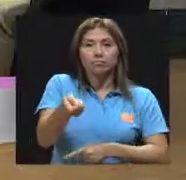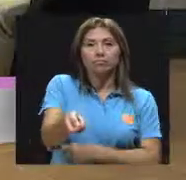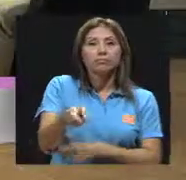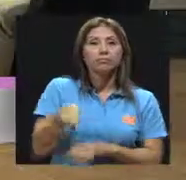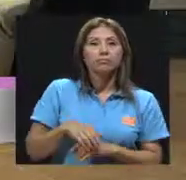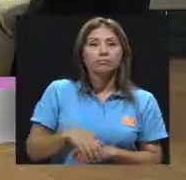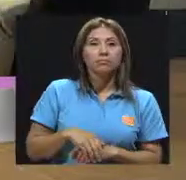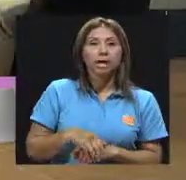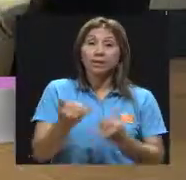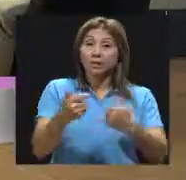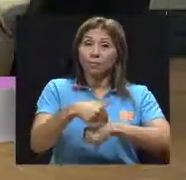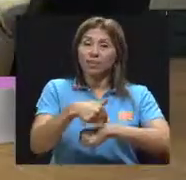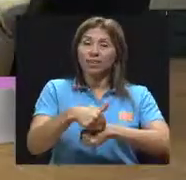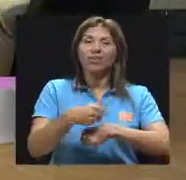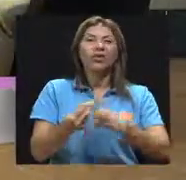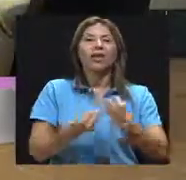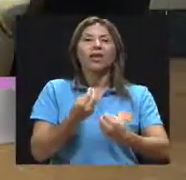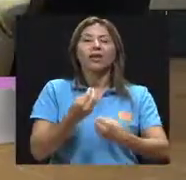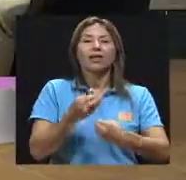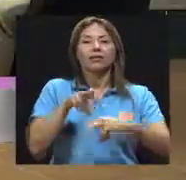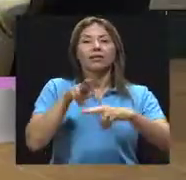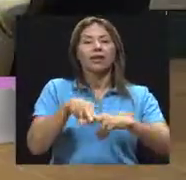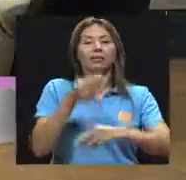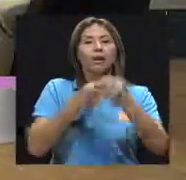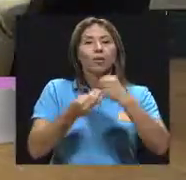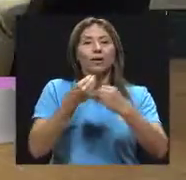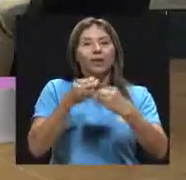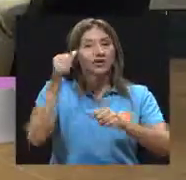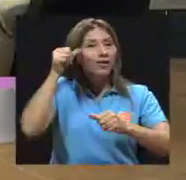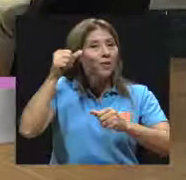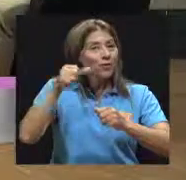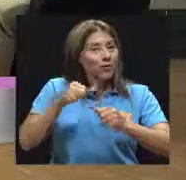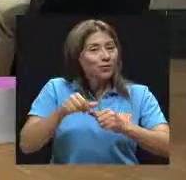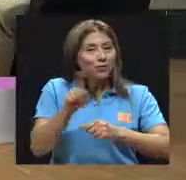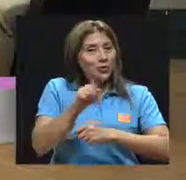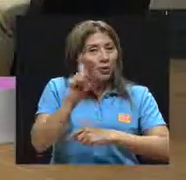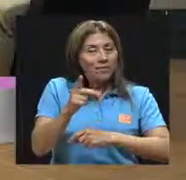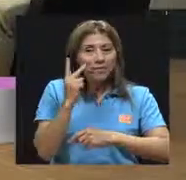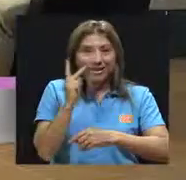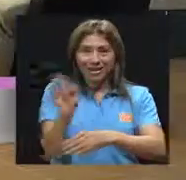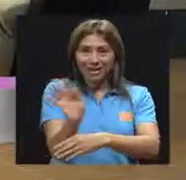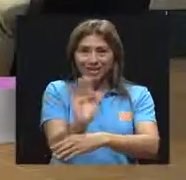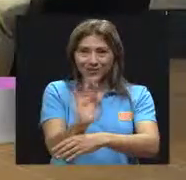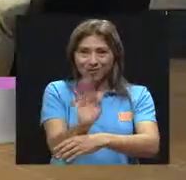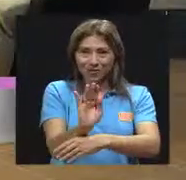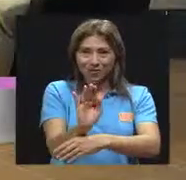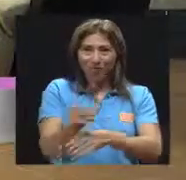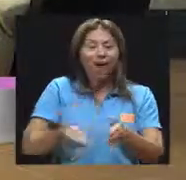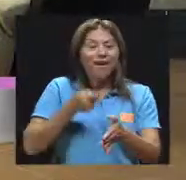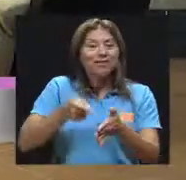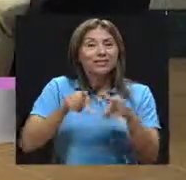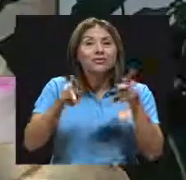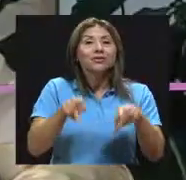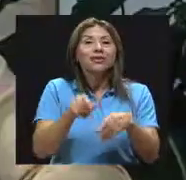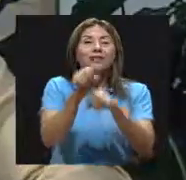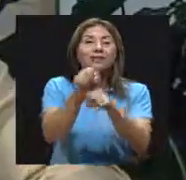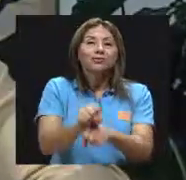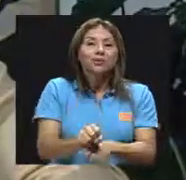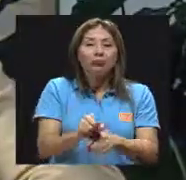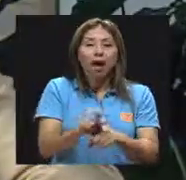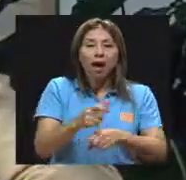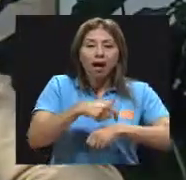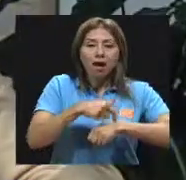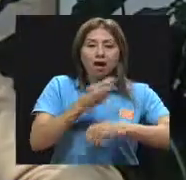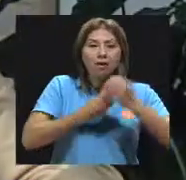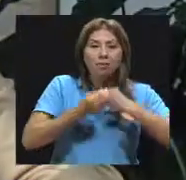Recordemos que no es viendo televisión. Es muy común encenderle el televisor para que coma viendo televisión. Eso es bastante nocivo. ¿Por qué?